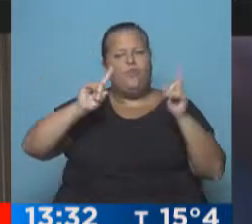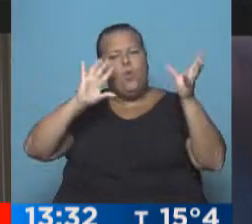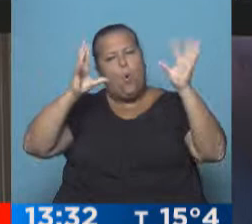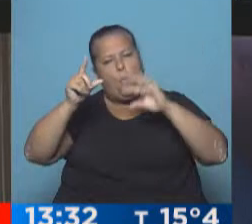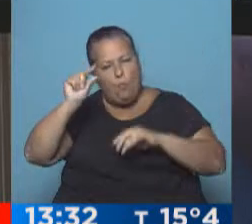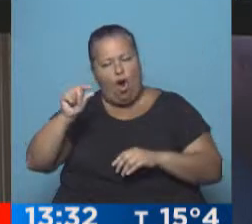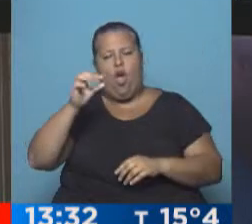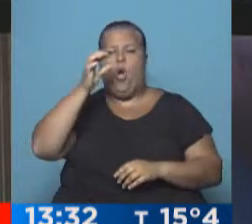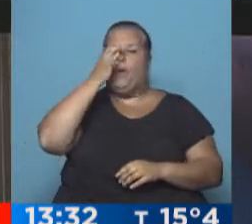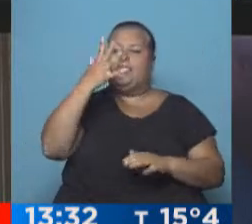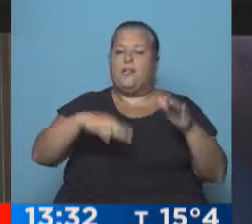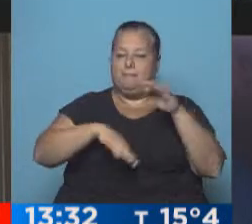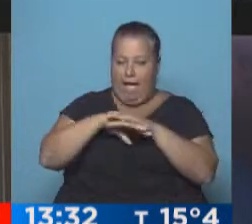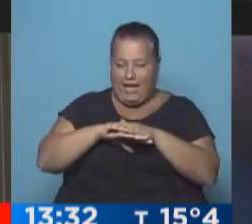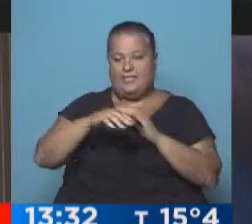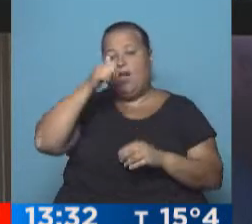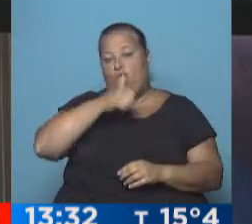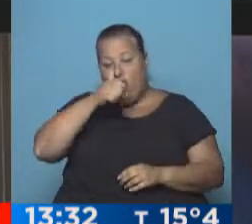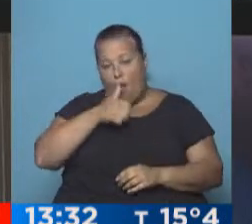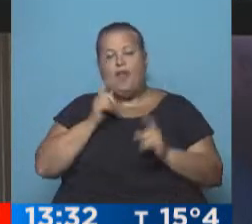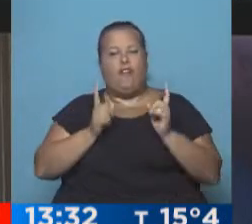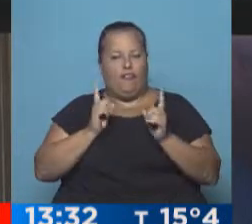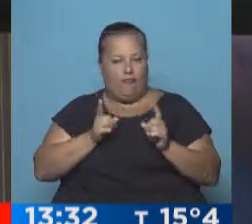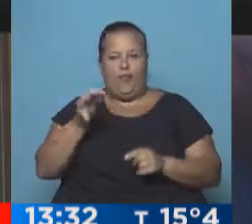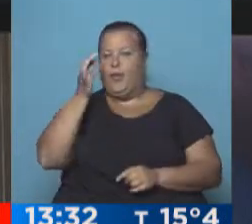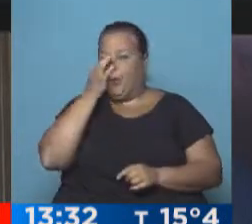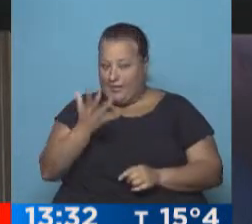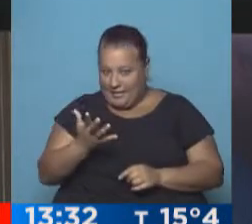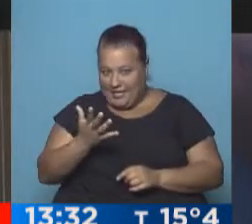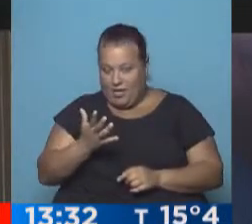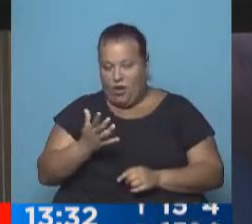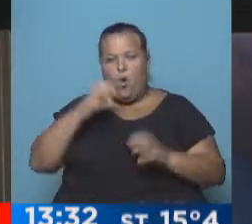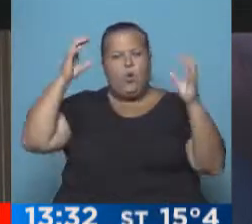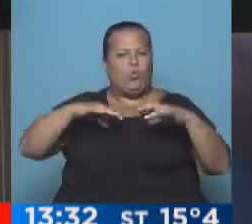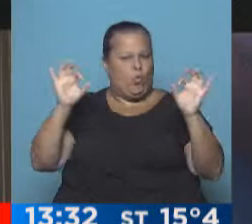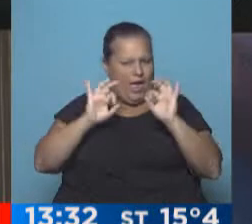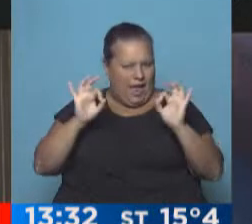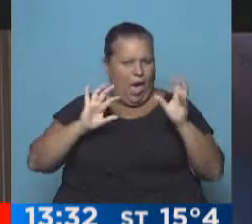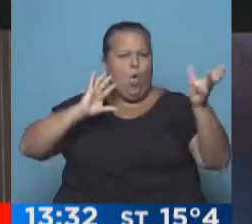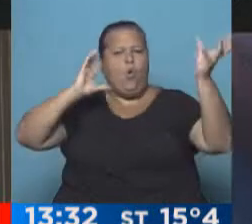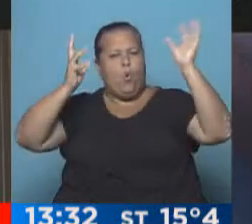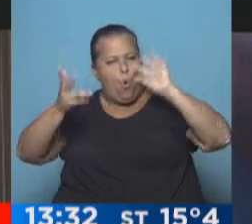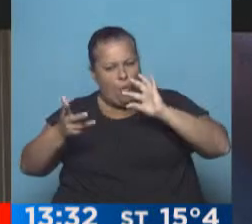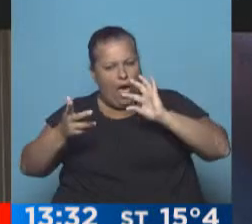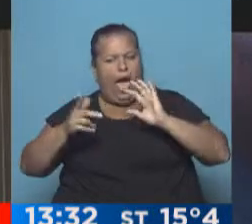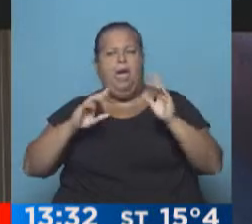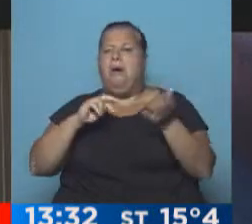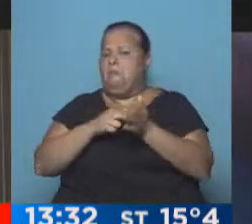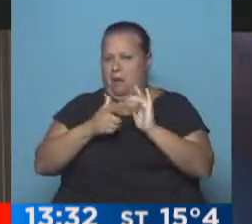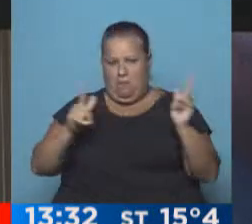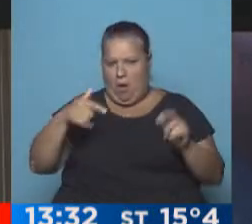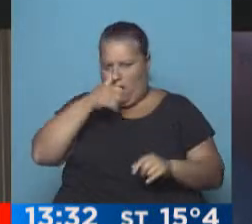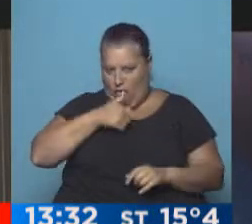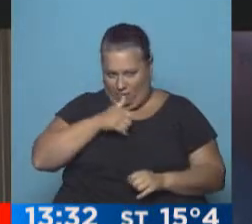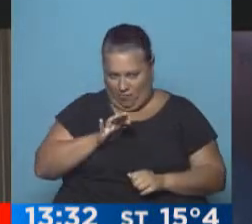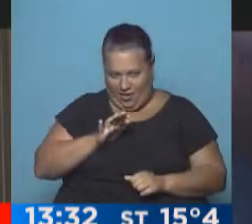nubecita, 25 la máxima, domingo se mantiene, 25, sin lluvia, alguna nubecita, ningún problema para el